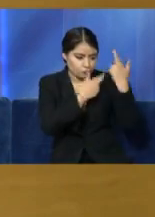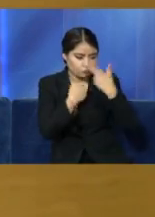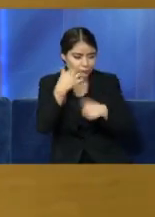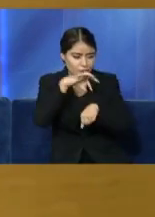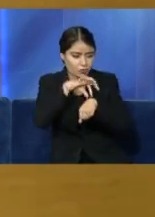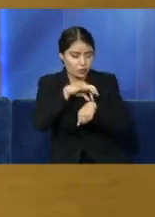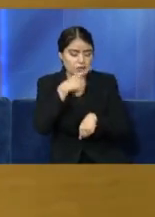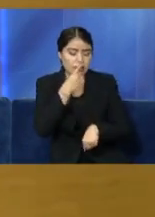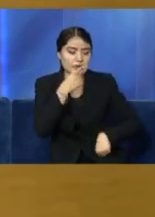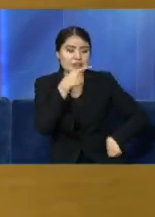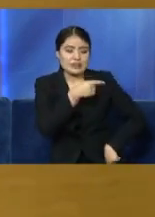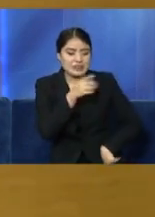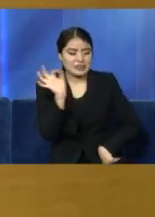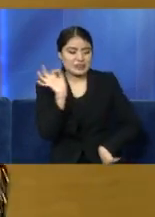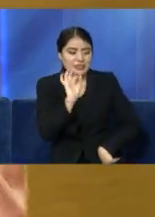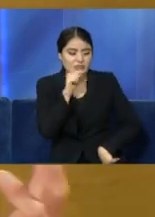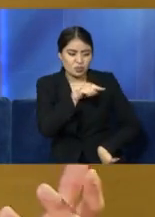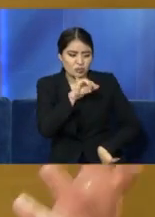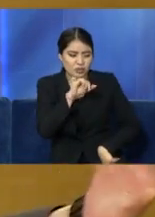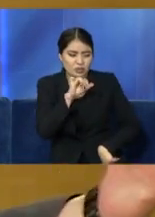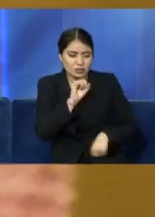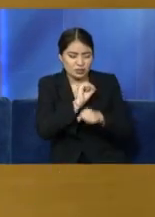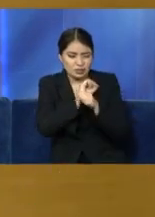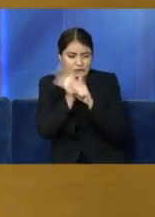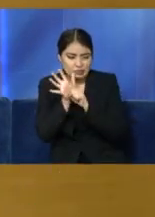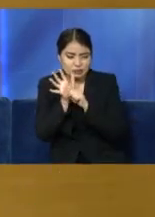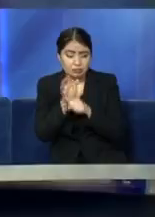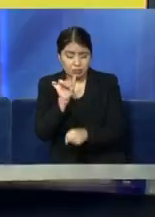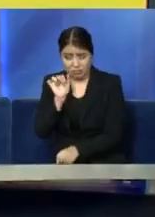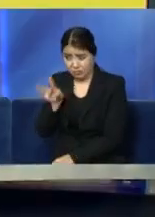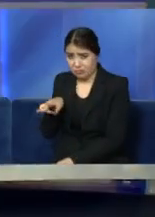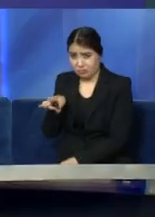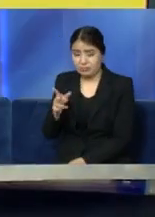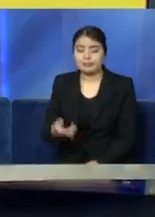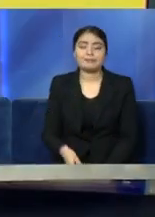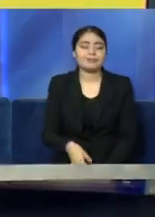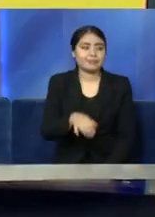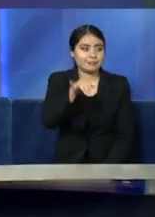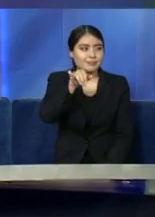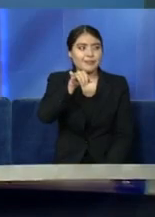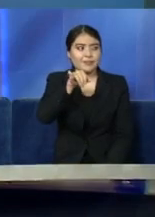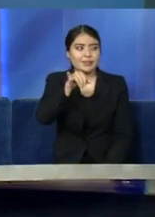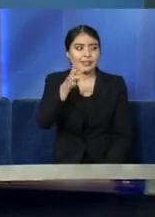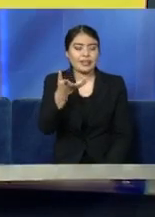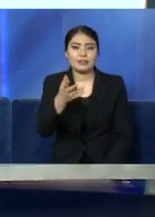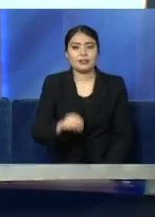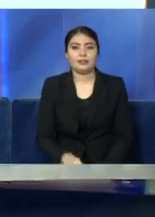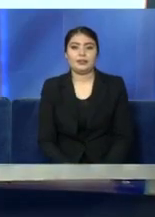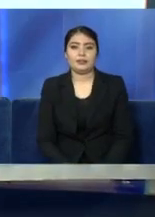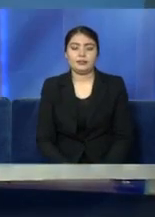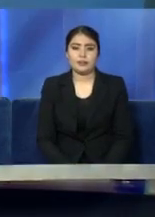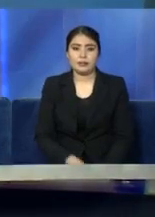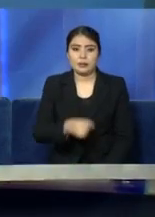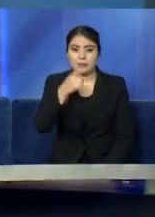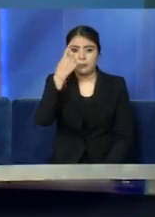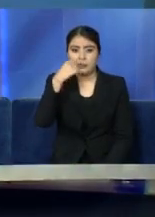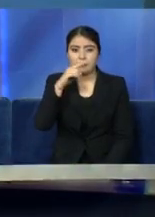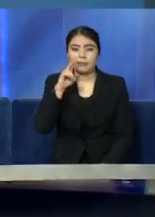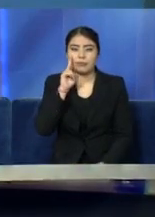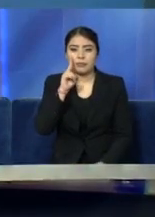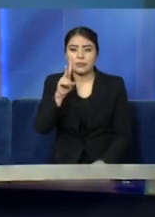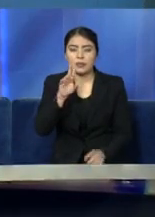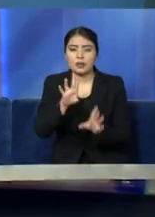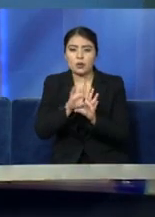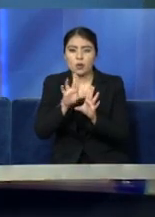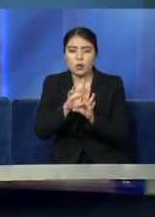realizarme una prueba, me la harían eventualmente. ¿Es correcto esto, Marta? Sí, definitivamente para tomar un caso como sospechoso